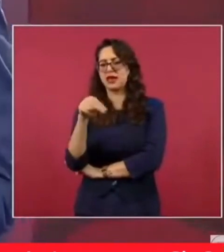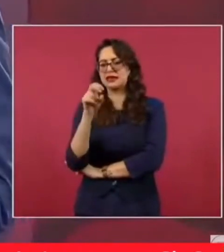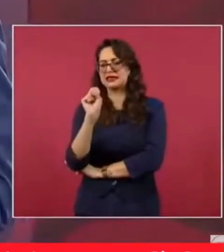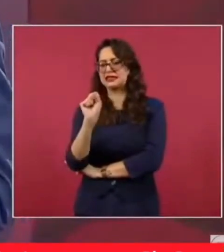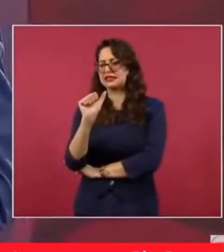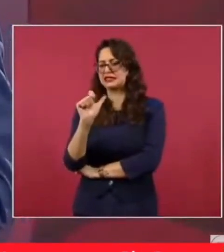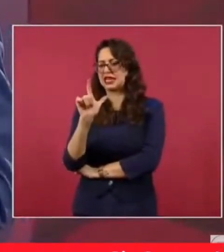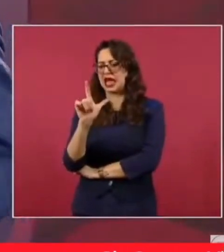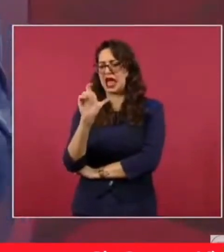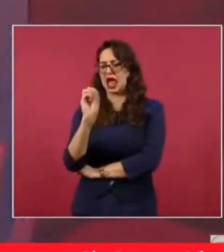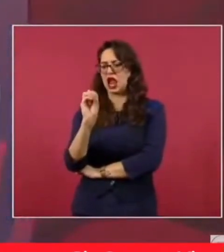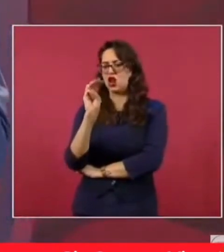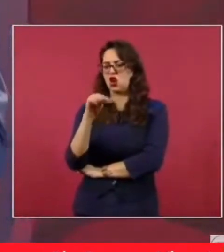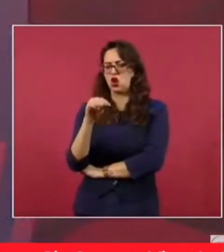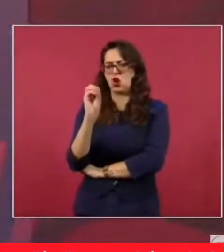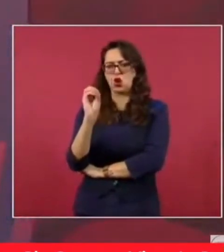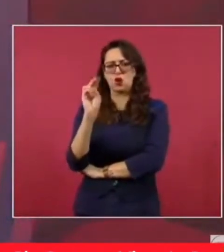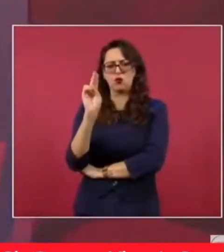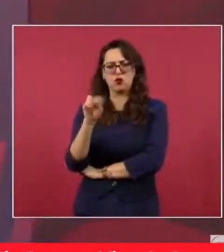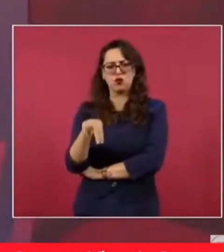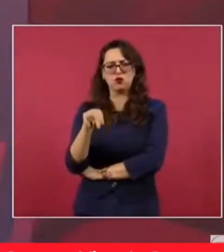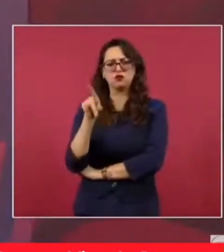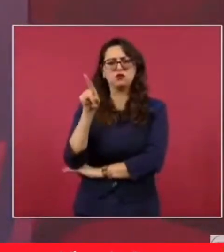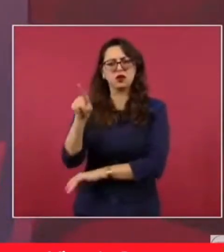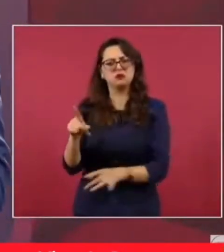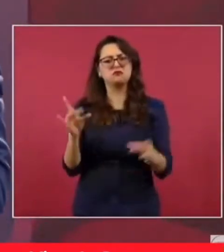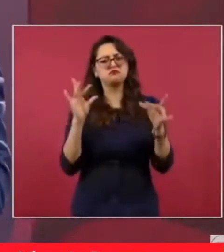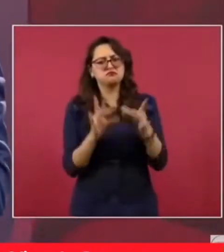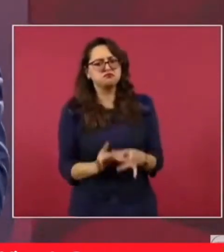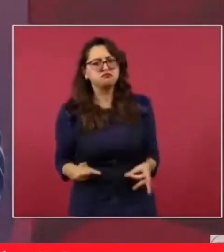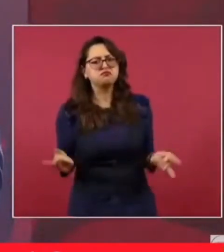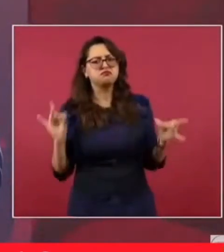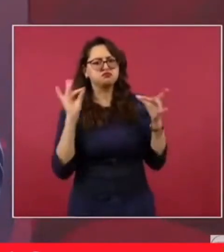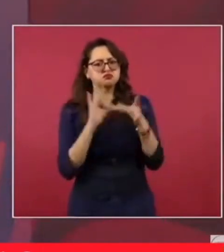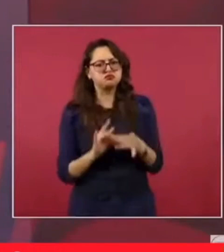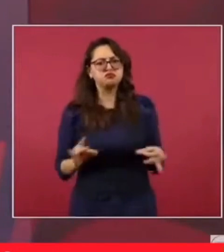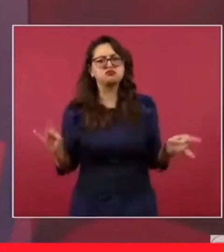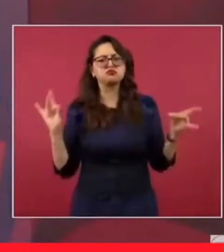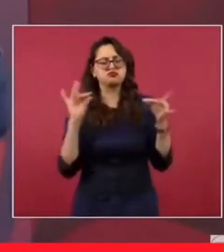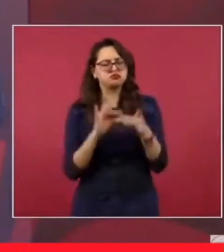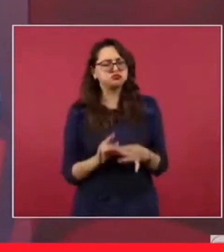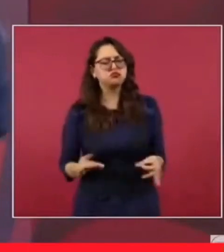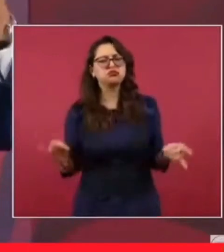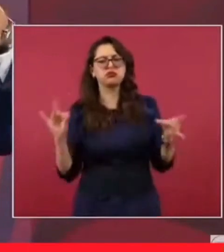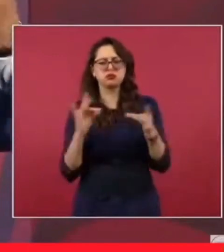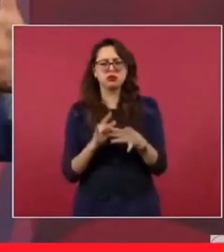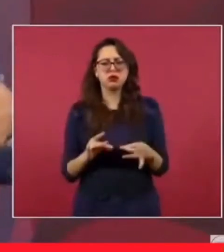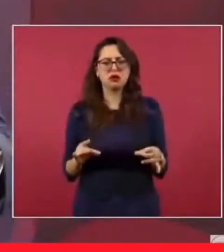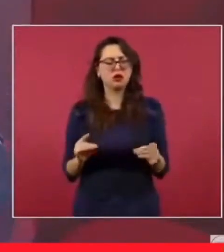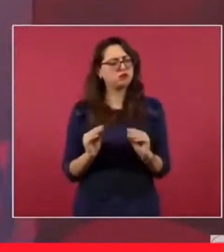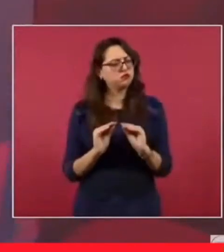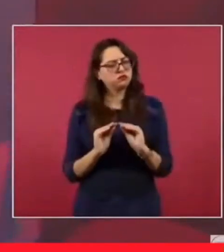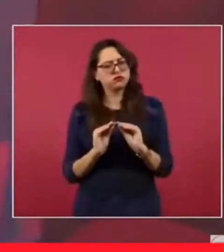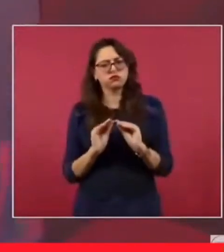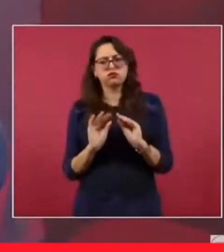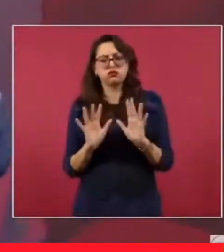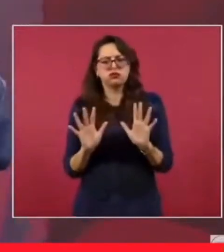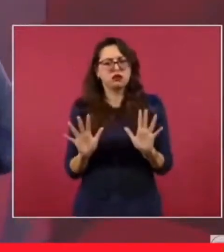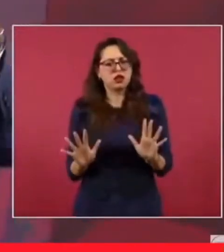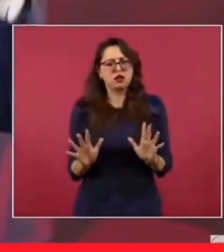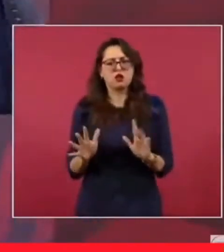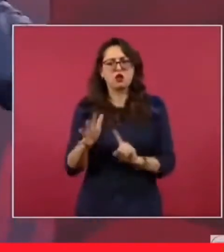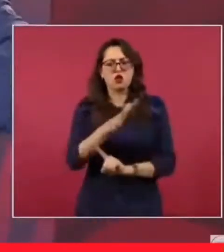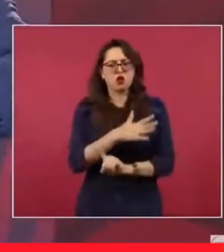apellido, lo vi muy articulado en su análisis sobre lo que está sucediendo en el país